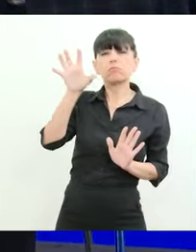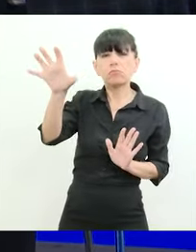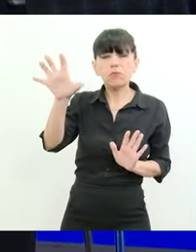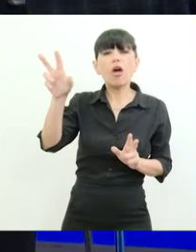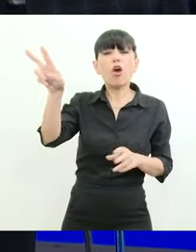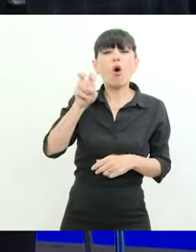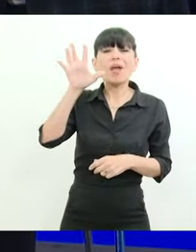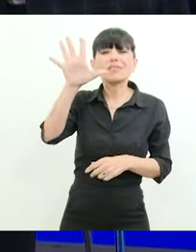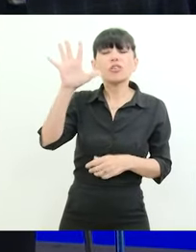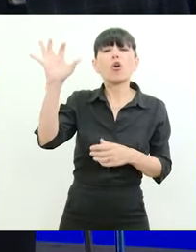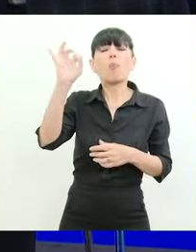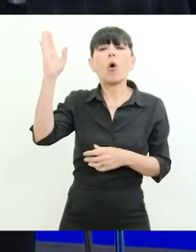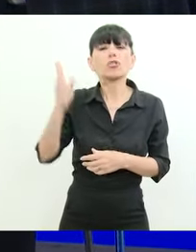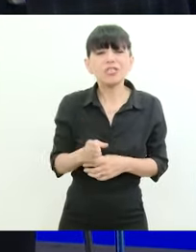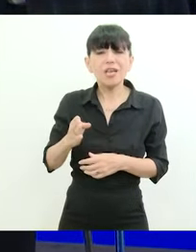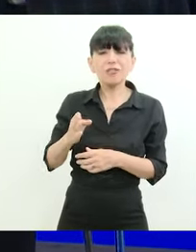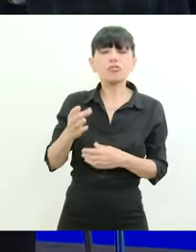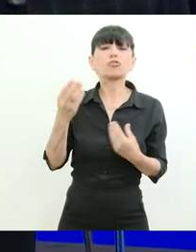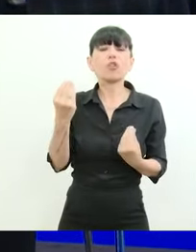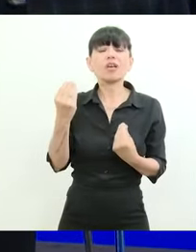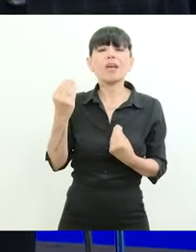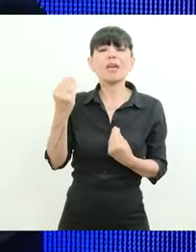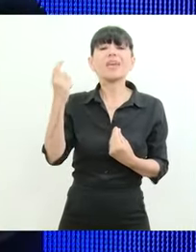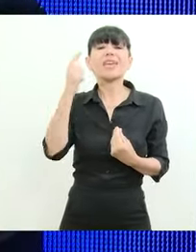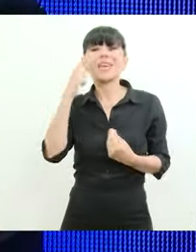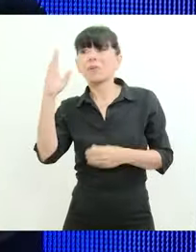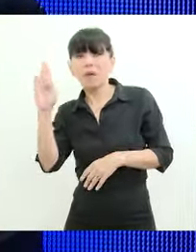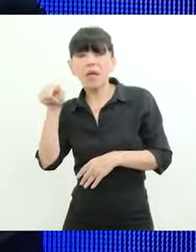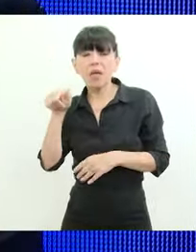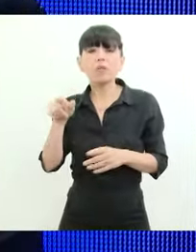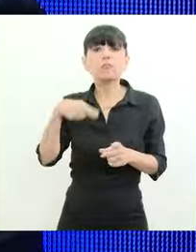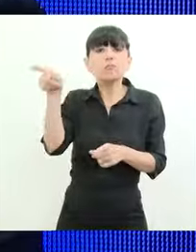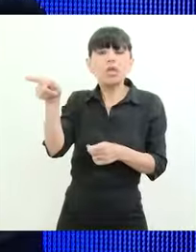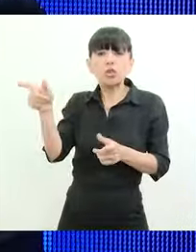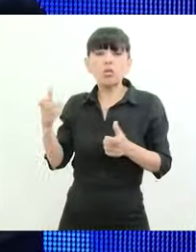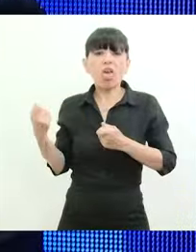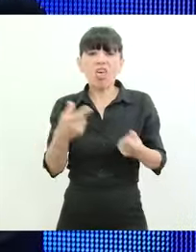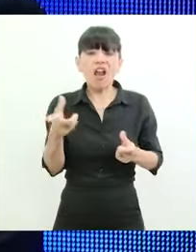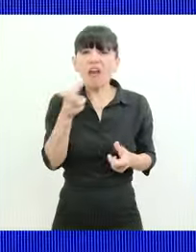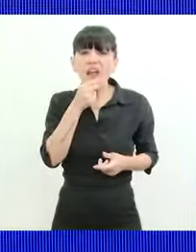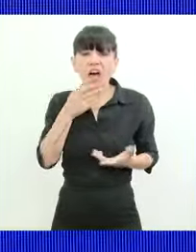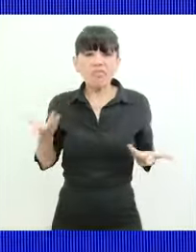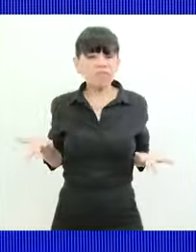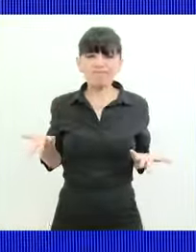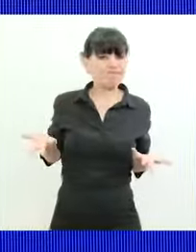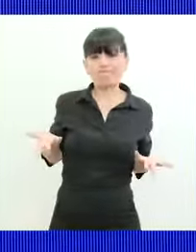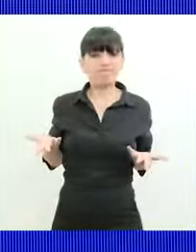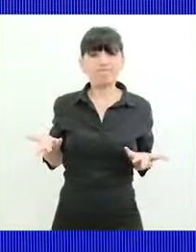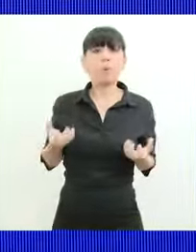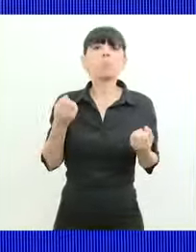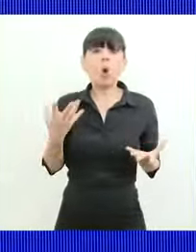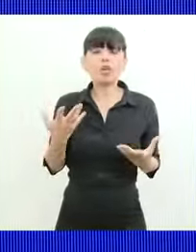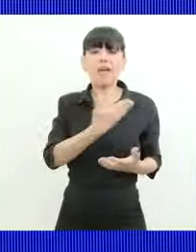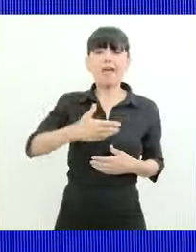y a un municipio que cobra 4 puntos de tasa de seguridad y higiene y no se dan nada a ellos porque lo que termina pasando es que el